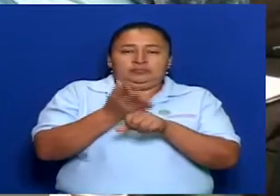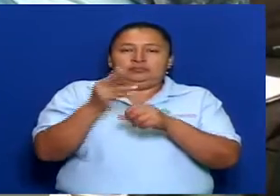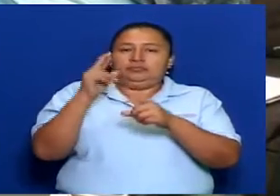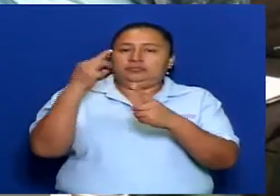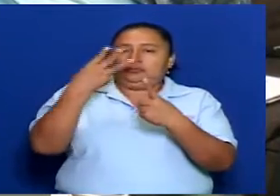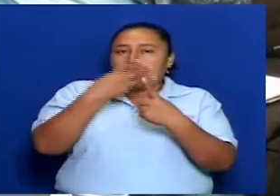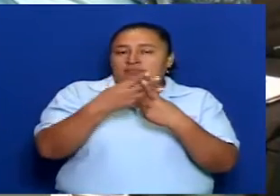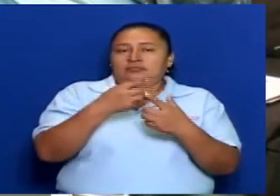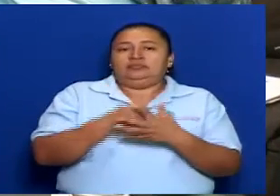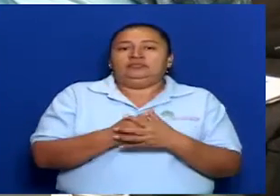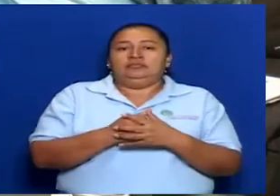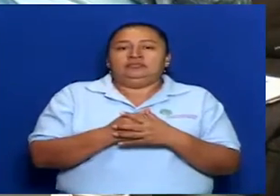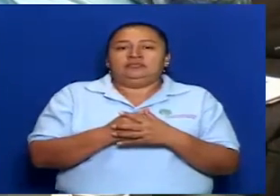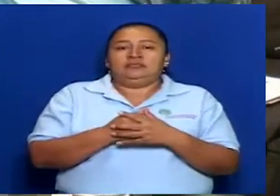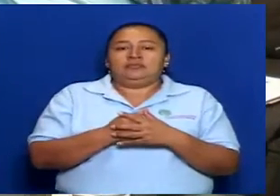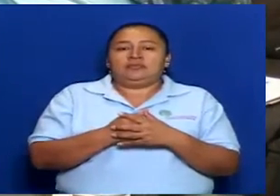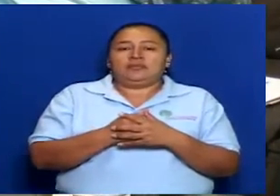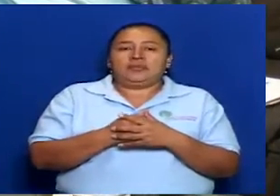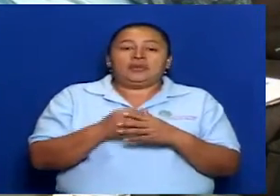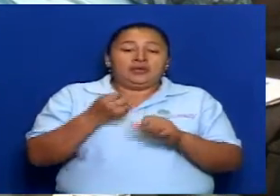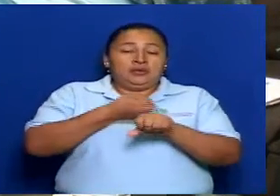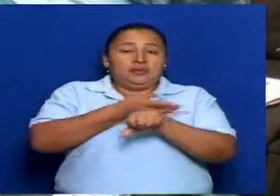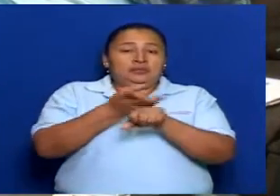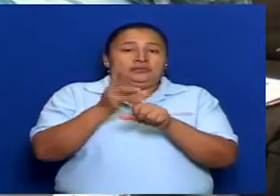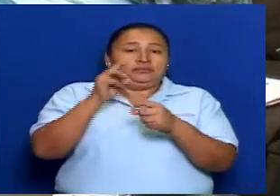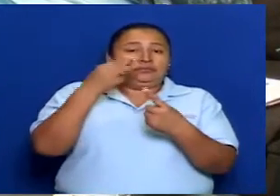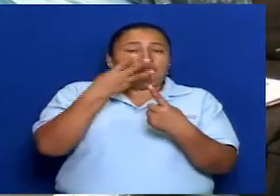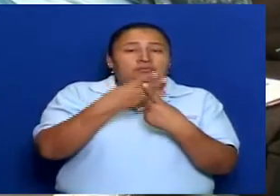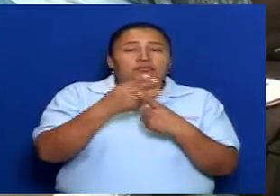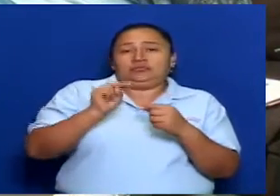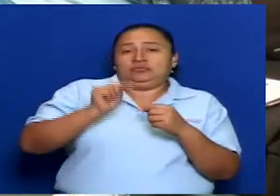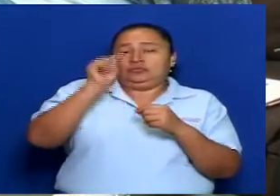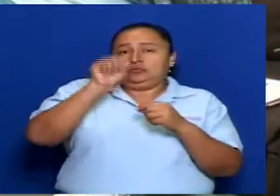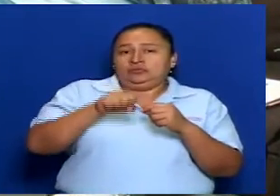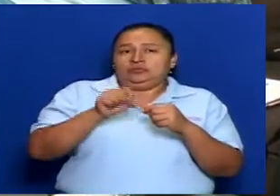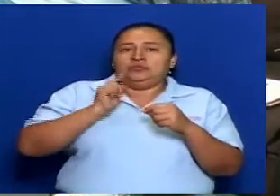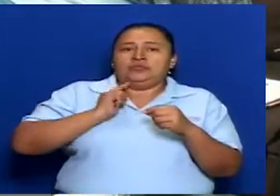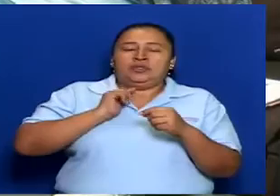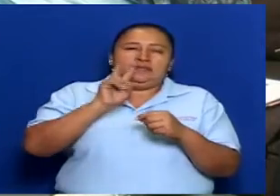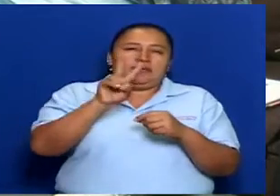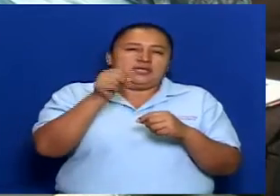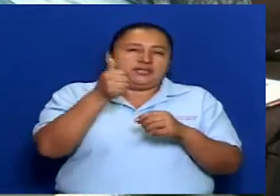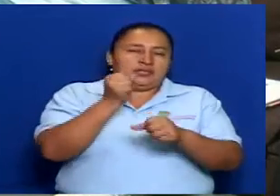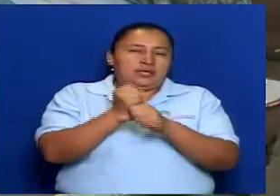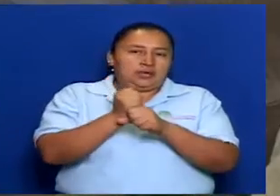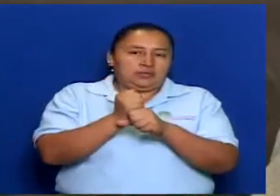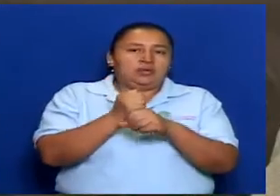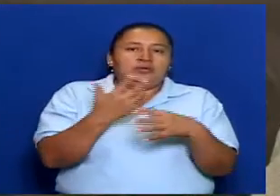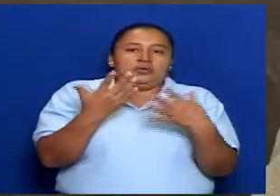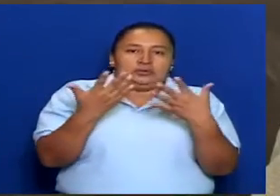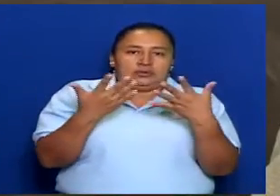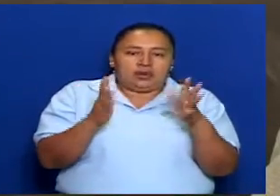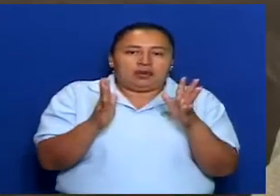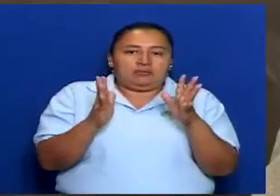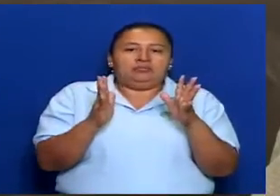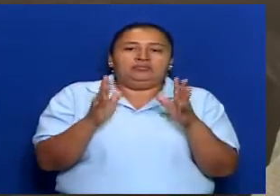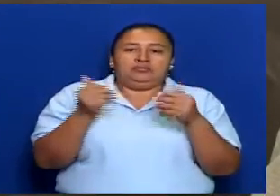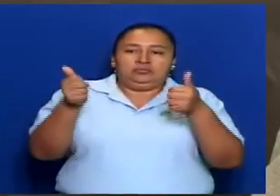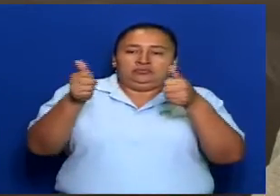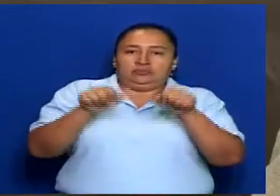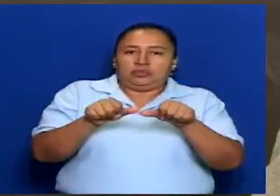consejos regionales. El consejo regional está planteando, ya tiene 26 años de estar aprobado